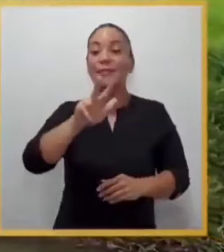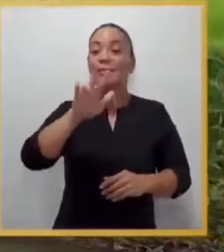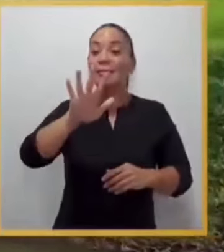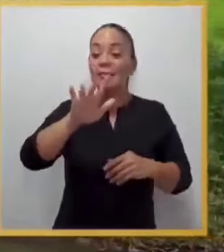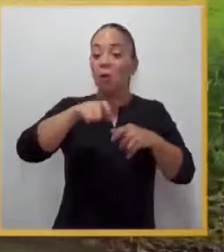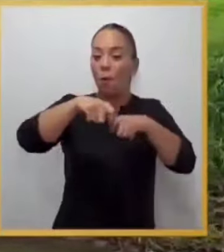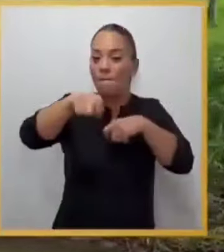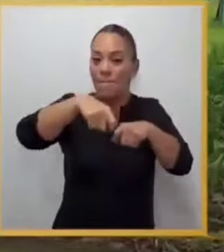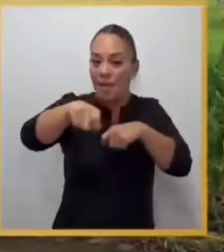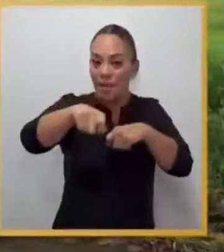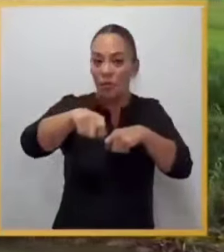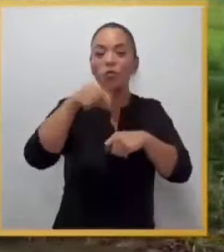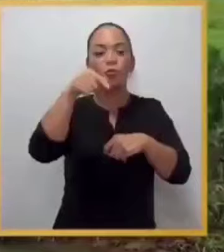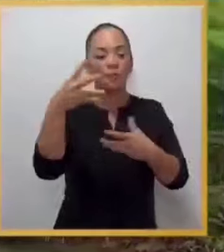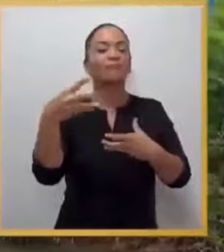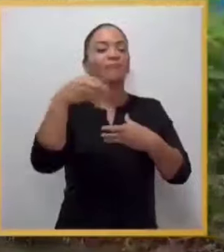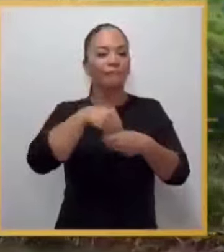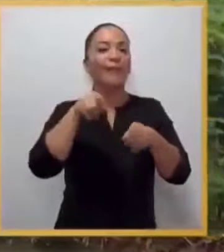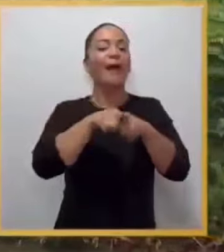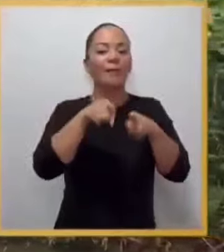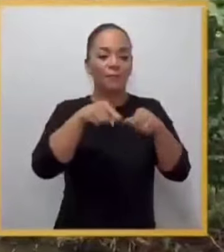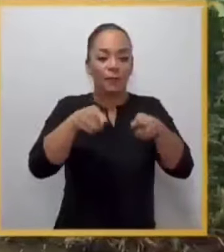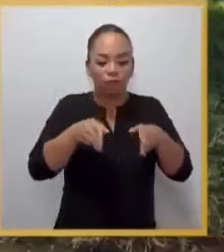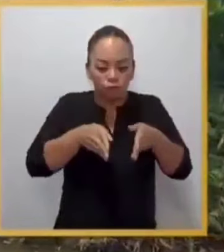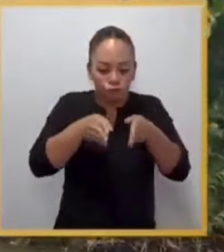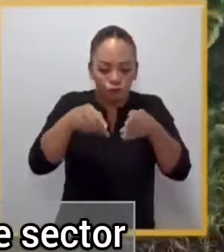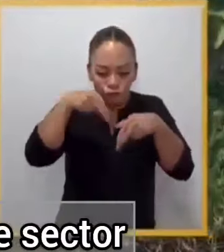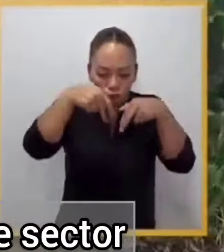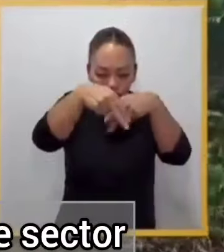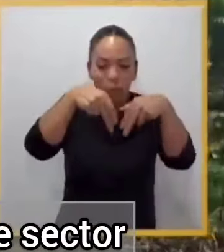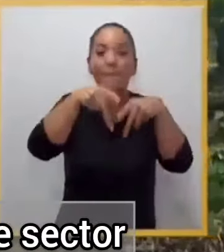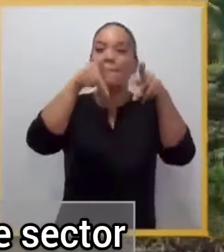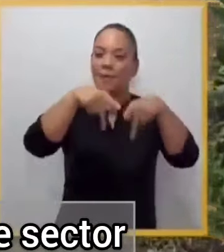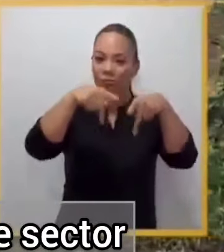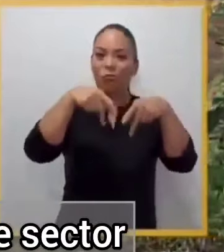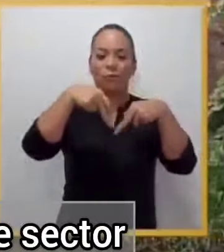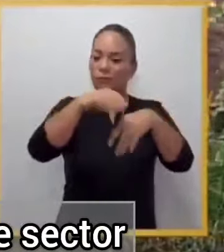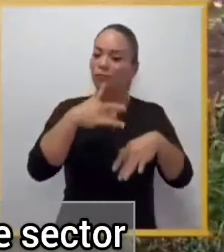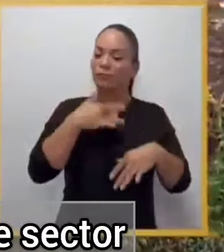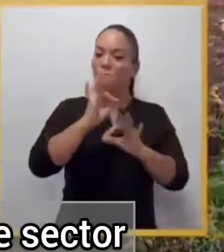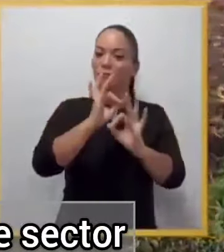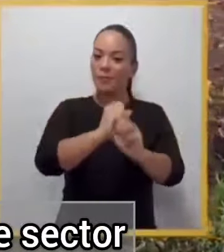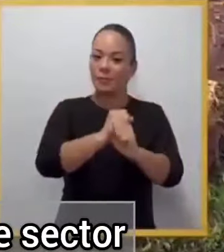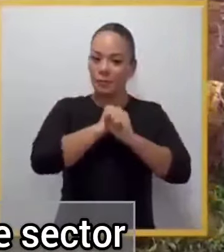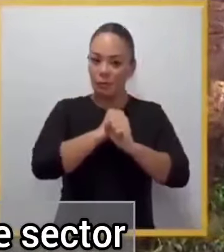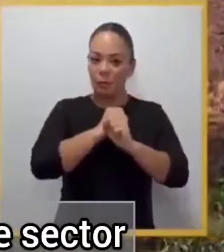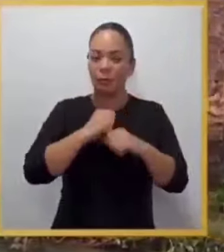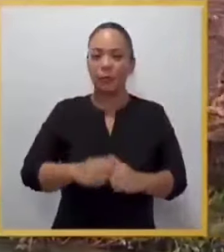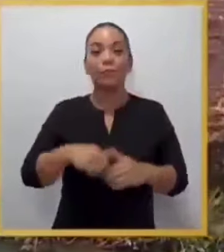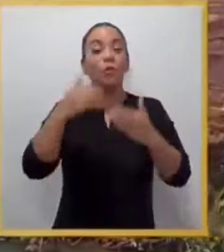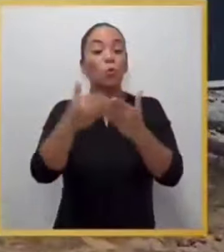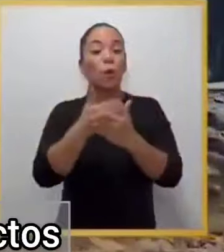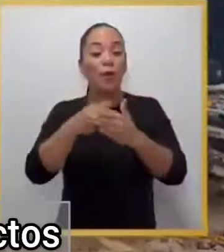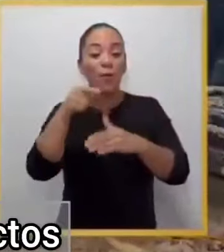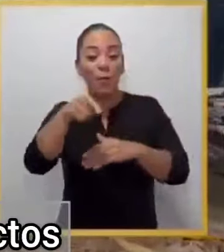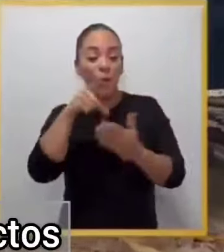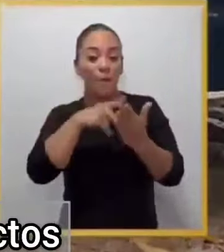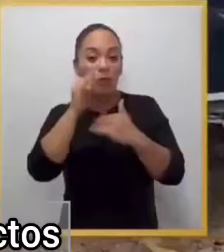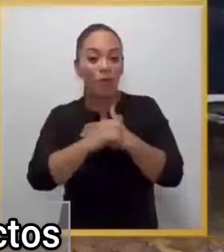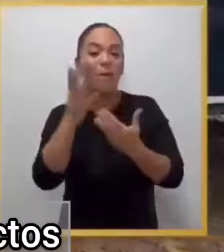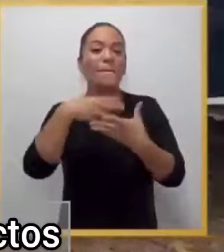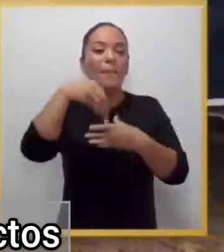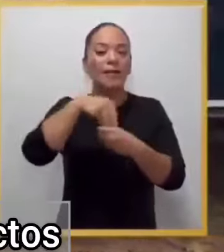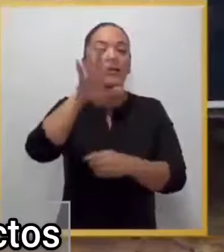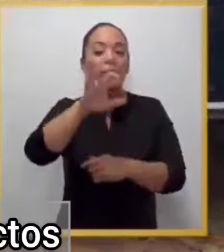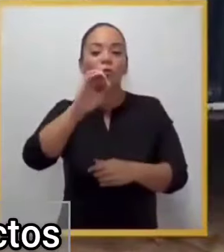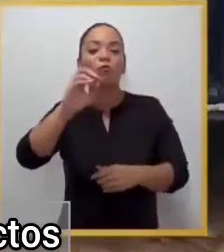de 35 metros de longitud incluye además un paso peatonal para brindar seguridad a quienes caminan por este sector. Esta nueva obra